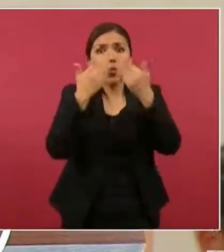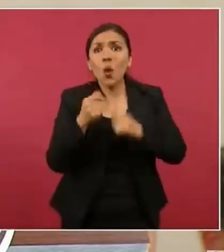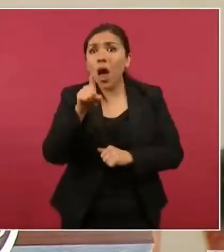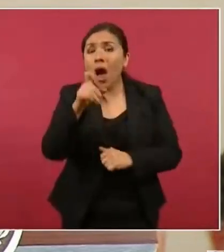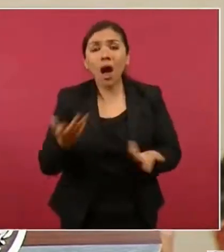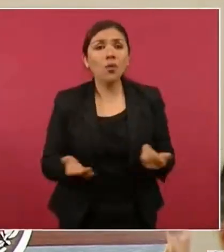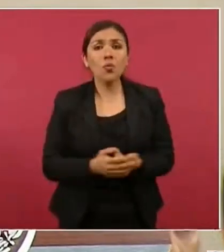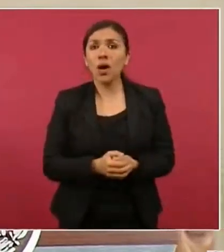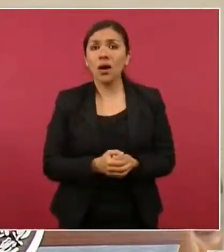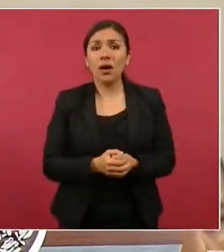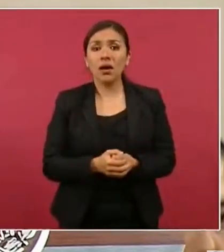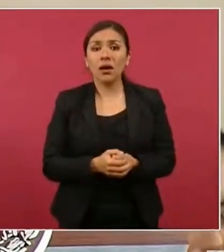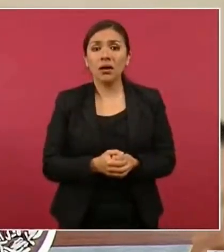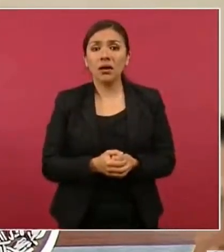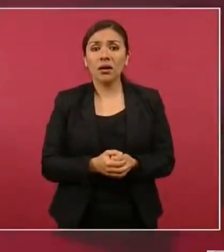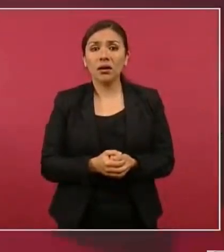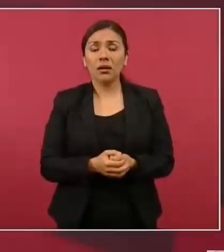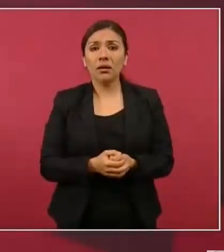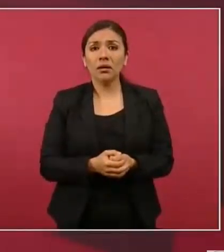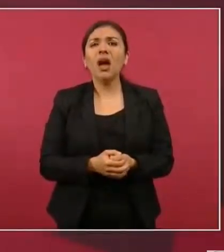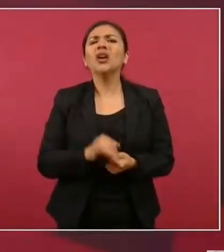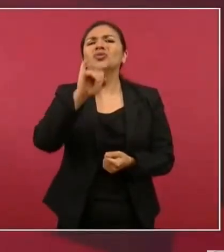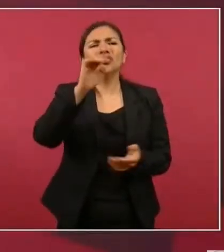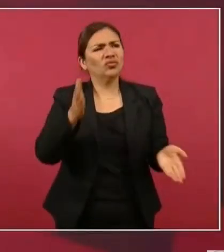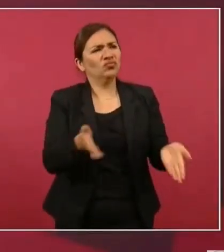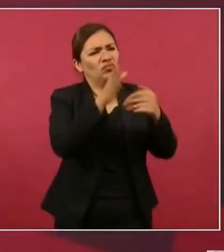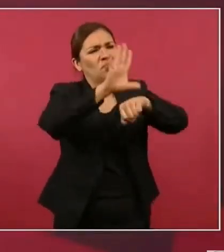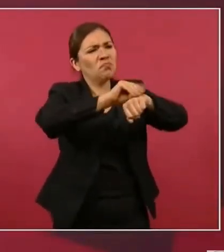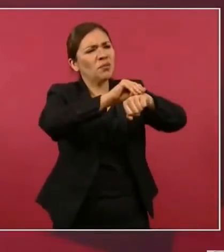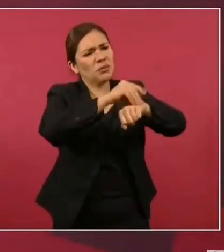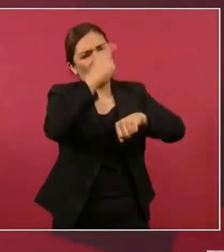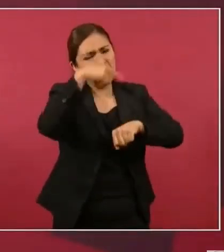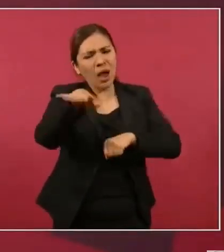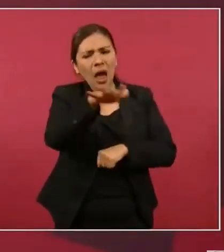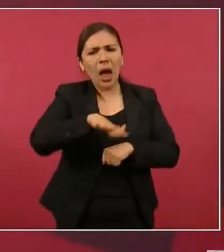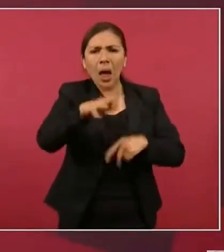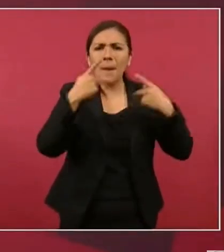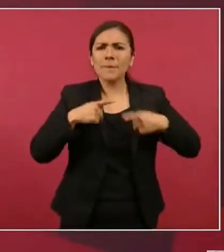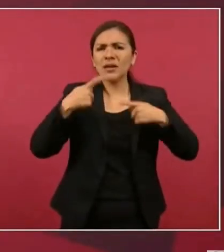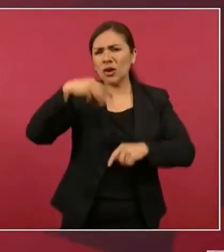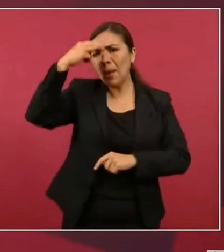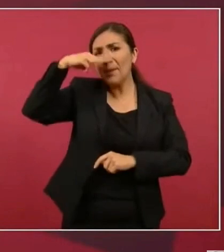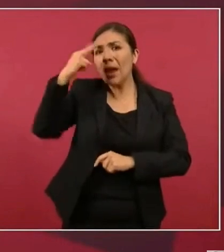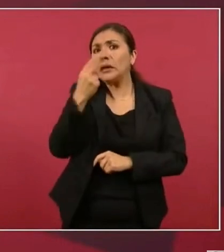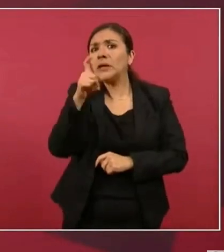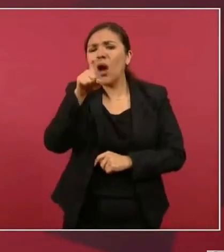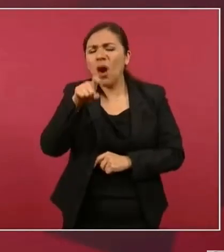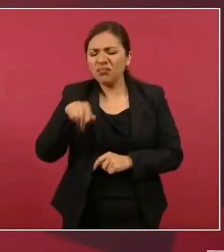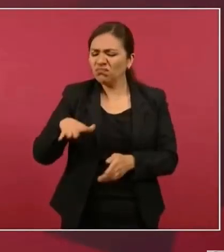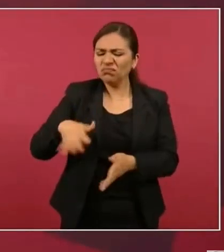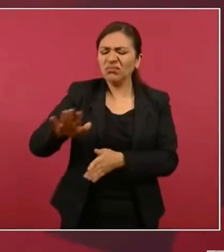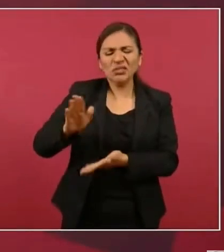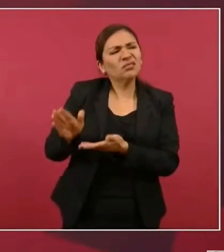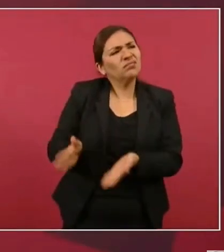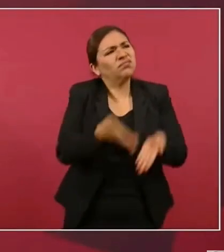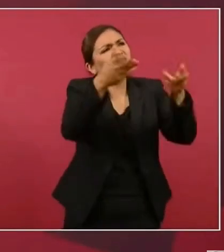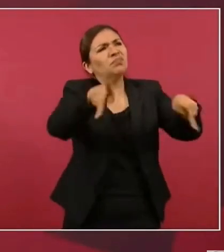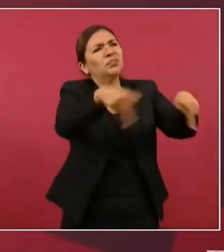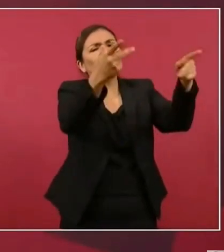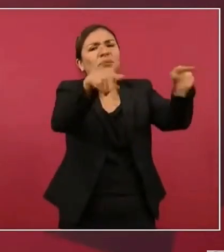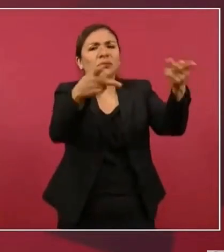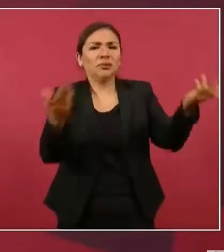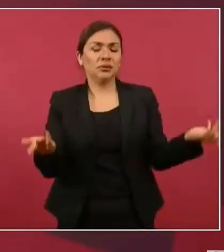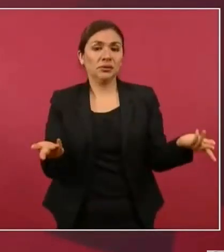agua de consumo del pueblo de Mexicali. Presidente, entonces, ¿su